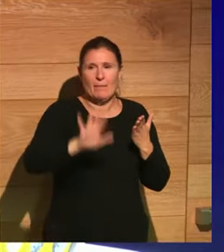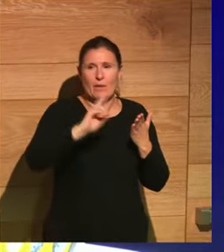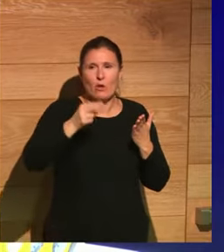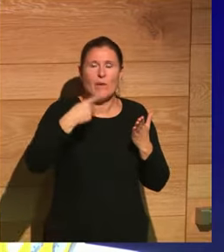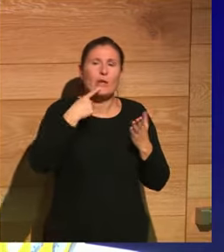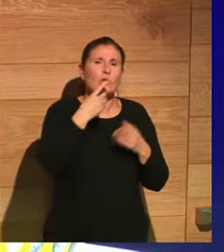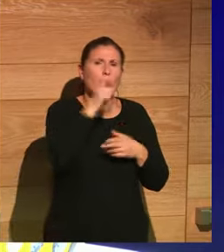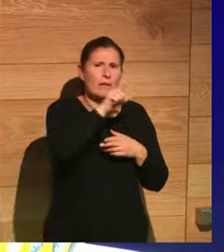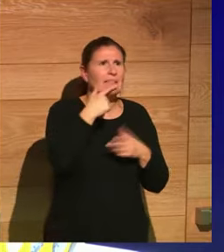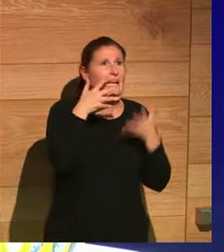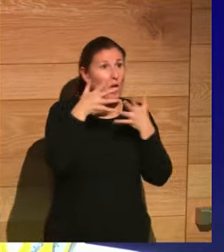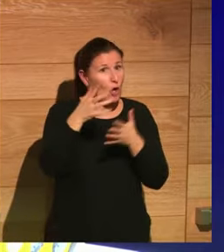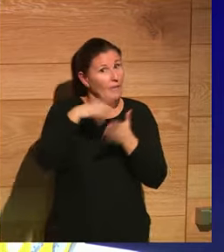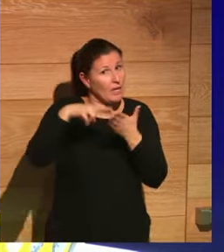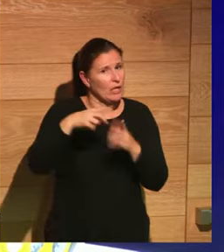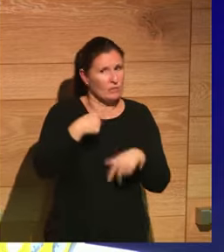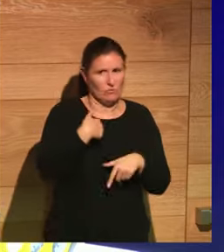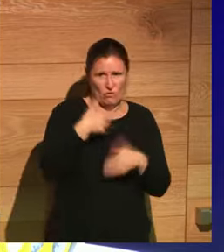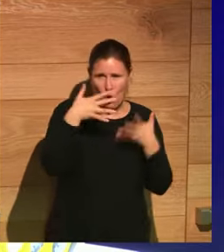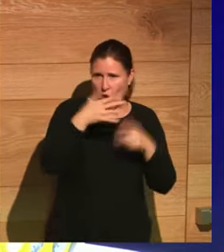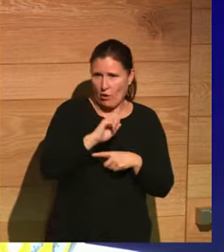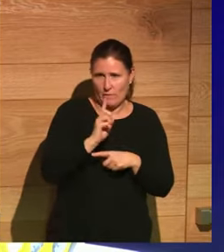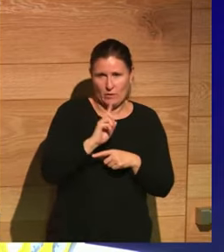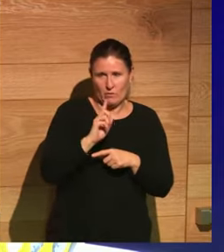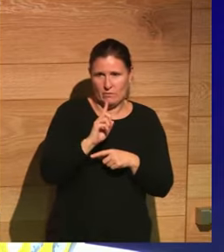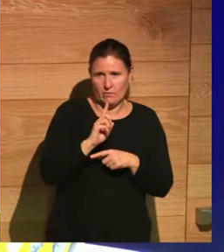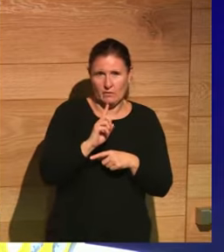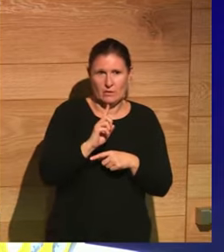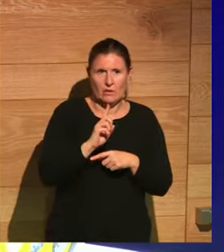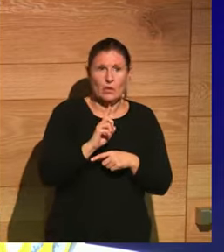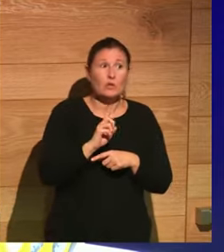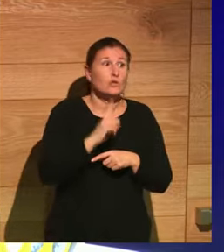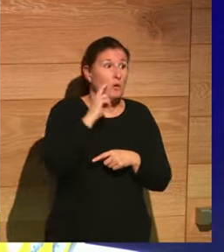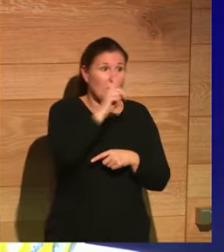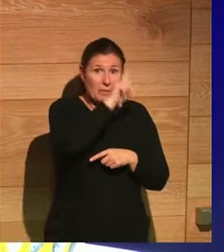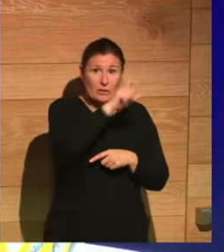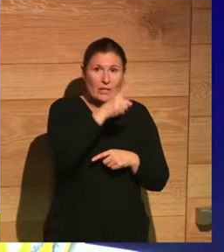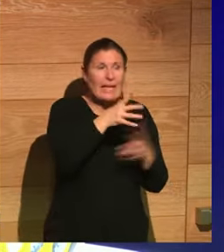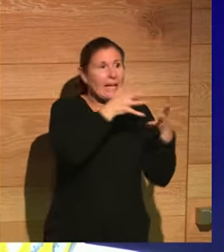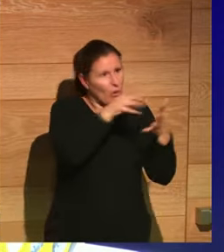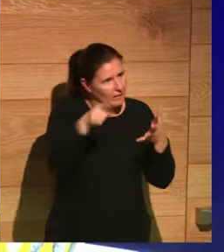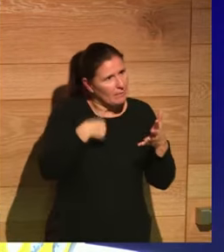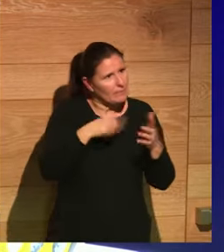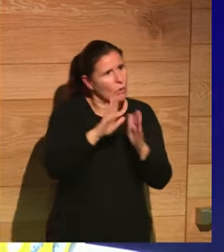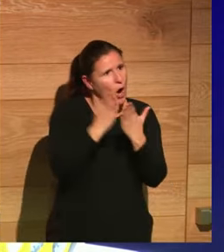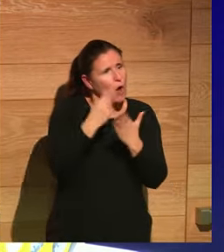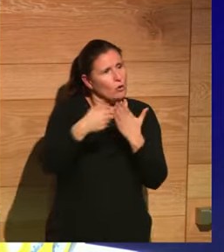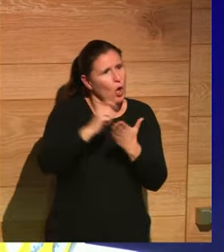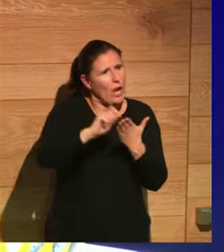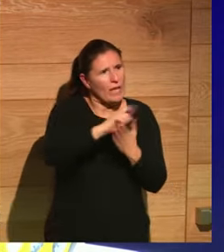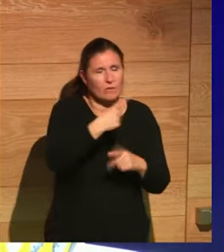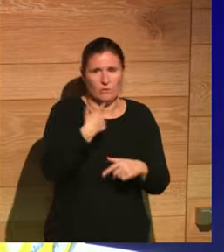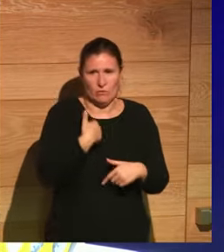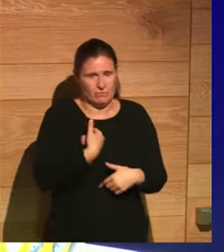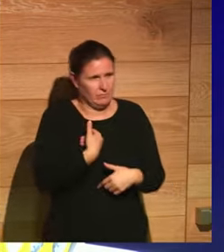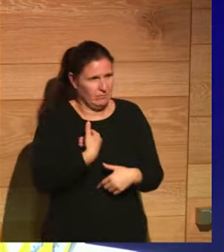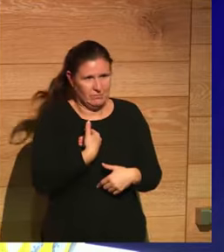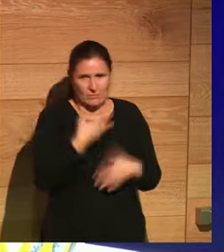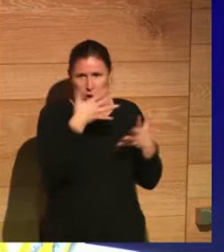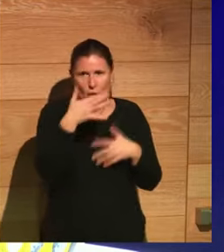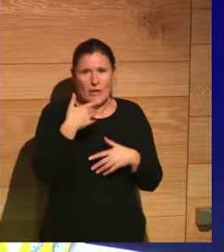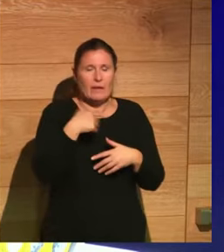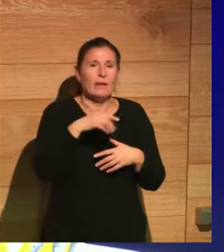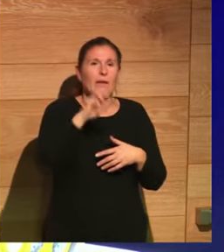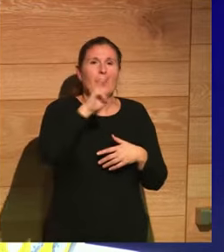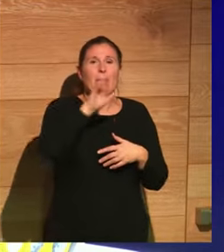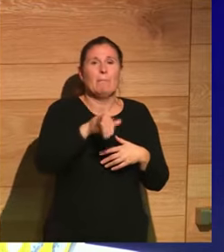lo recomienda leer yo no o sea yo he visto gente recomendar leer a Gibbon y a mí me parece una temeridad Pérez